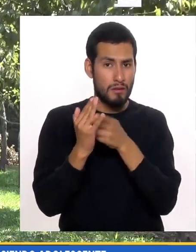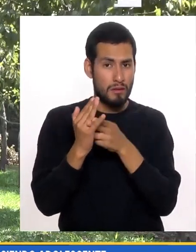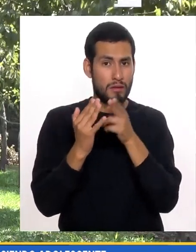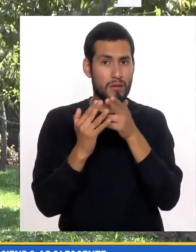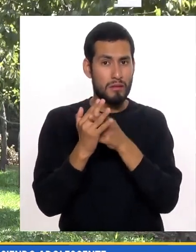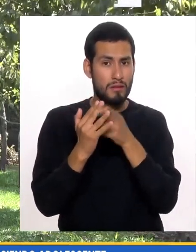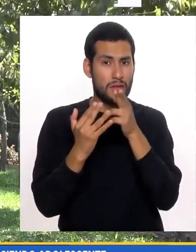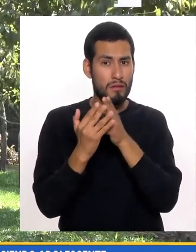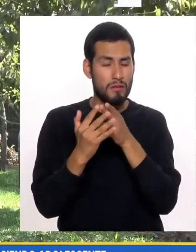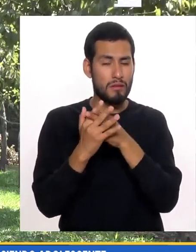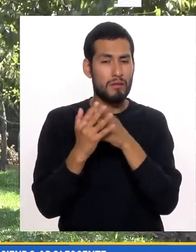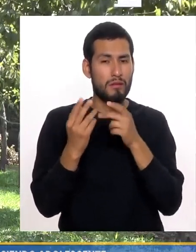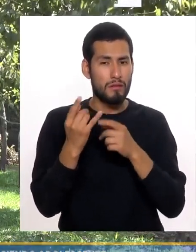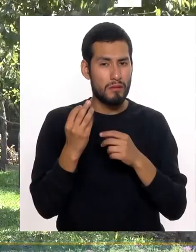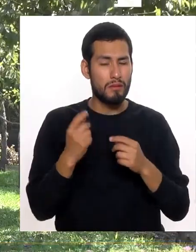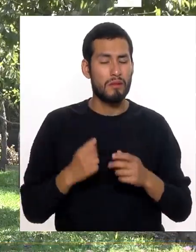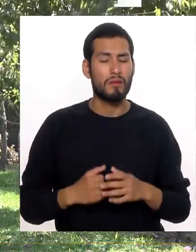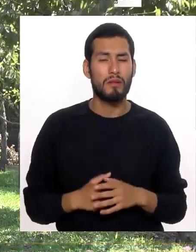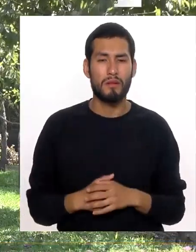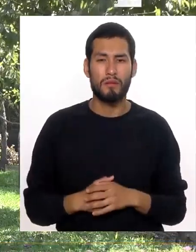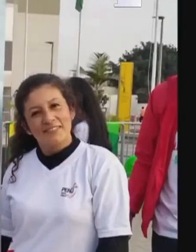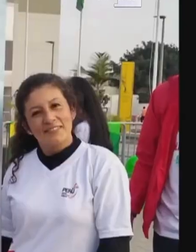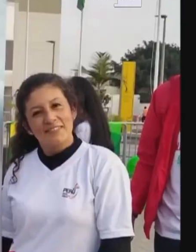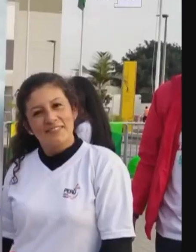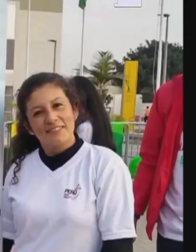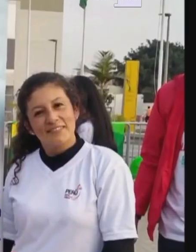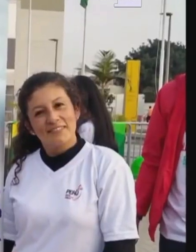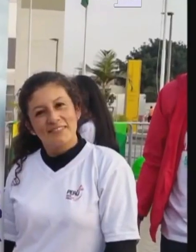Me cortaron Unas pieles Que sobresalía